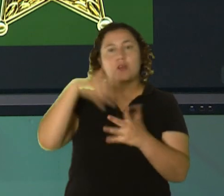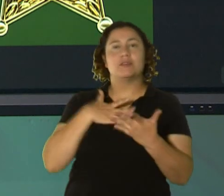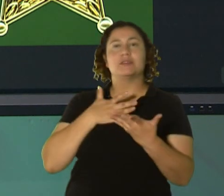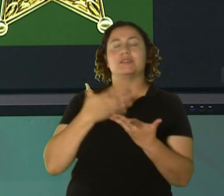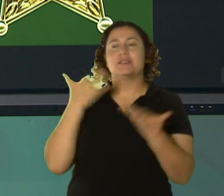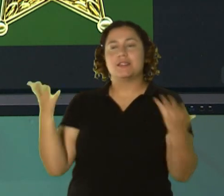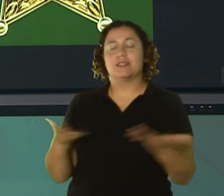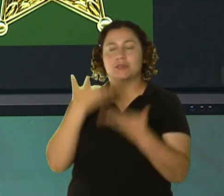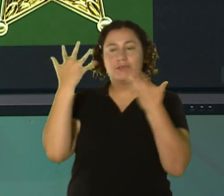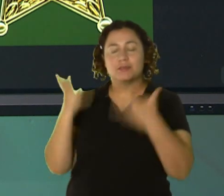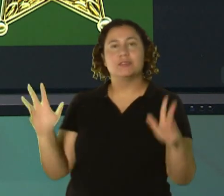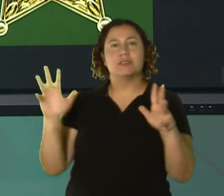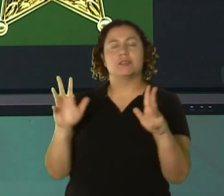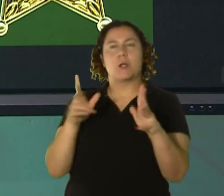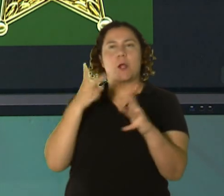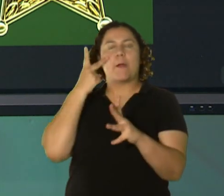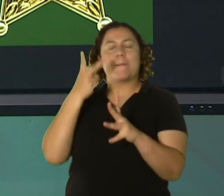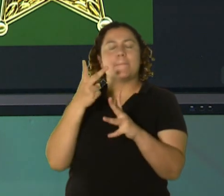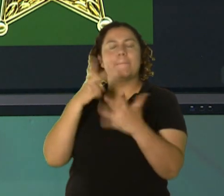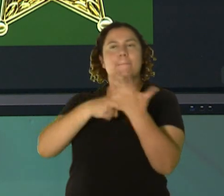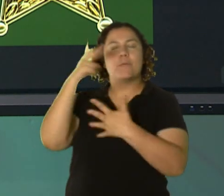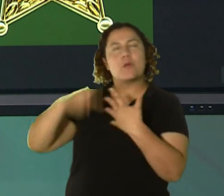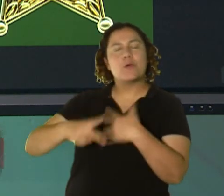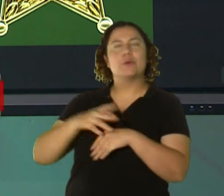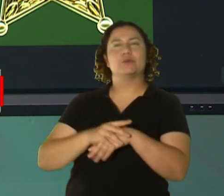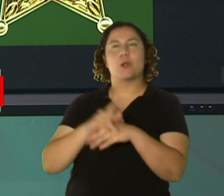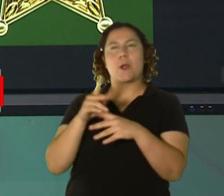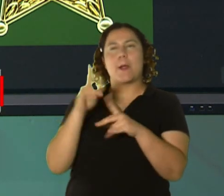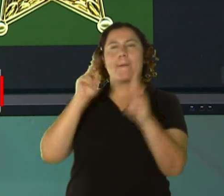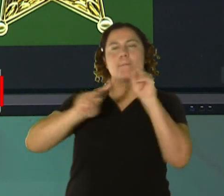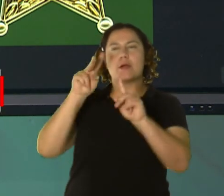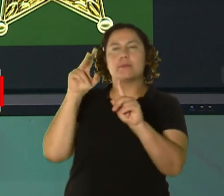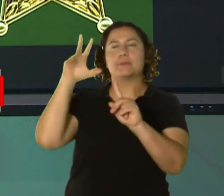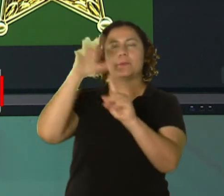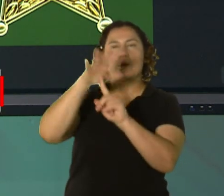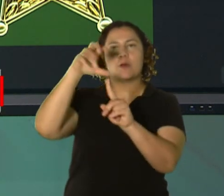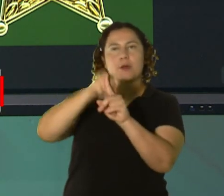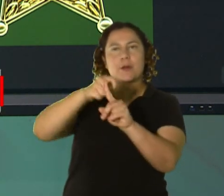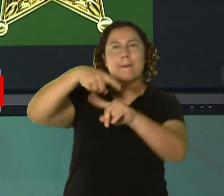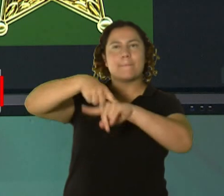estaré viendo en la próxima de los más buscados, Puerto Rico.